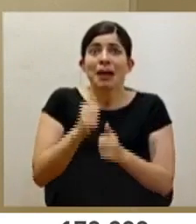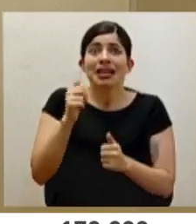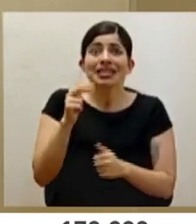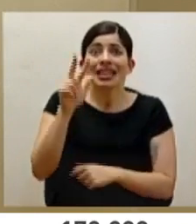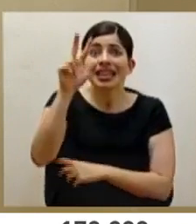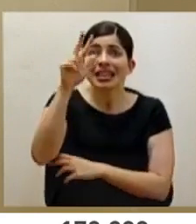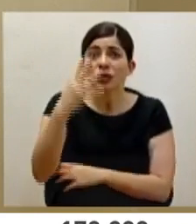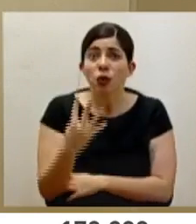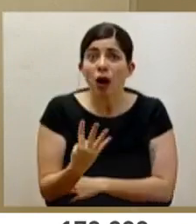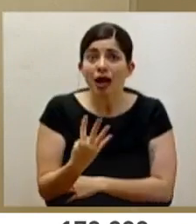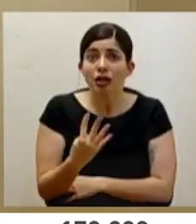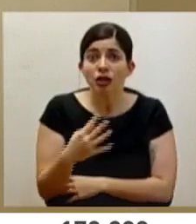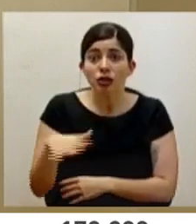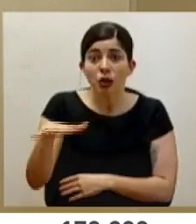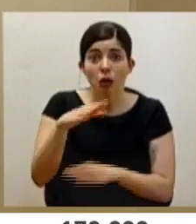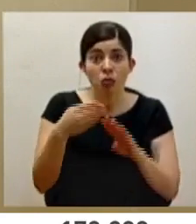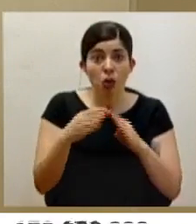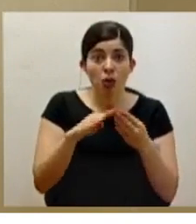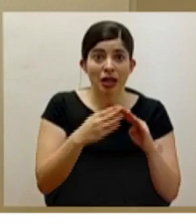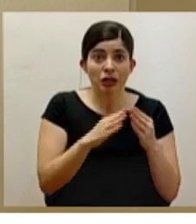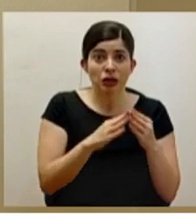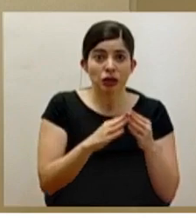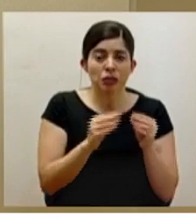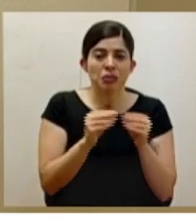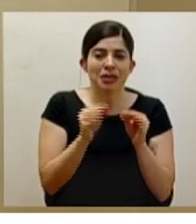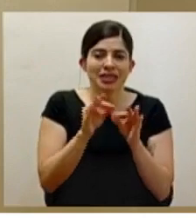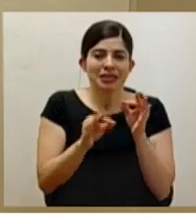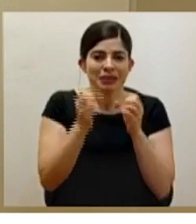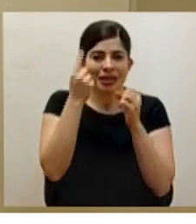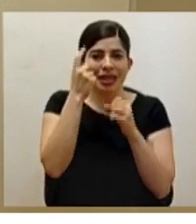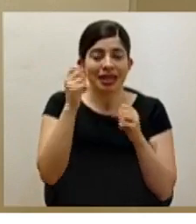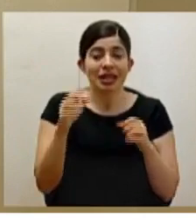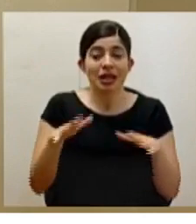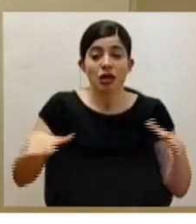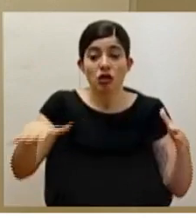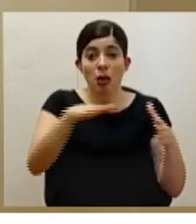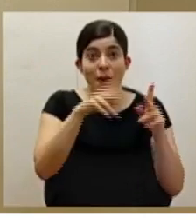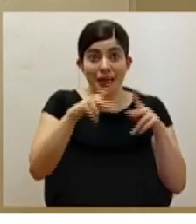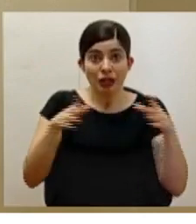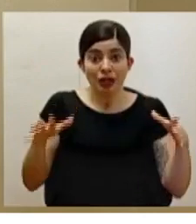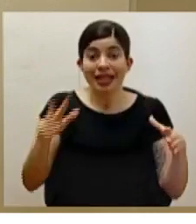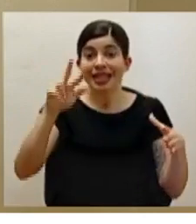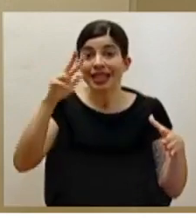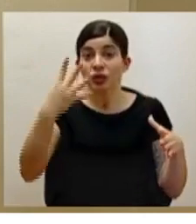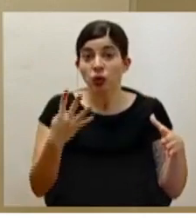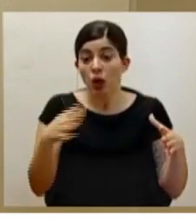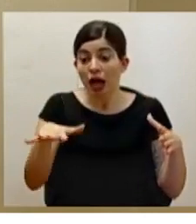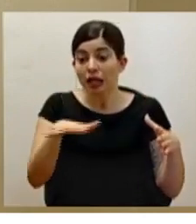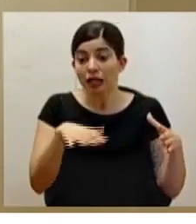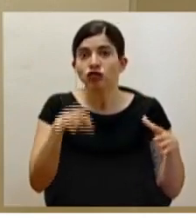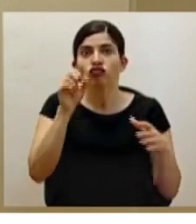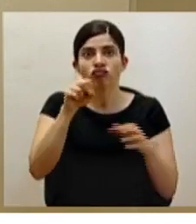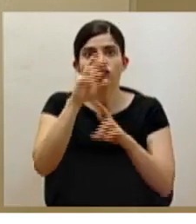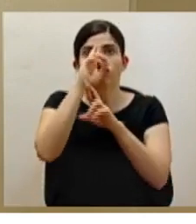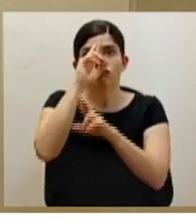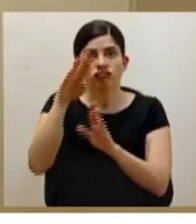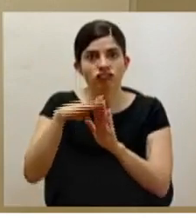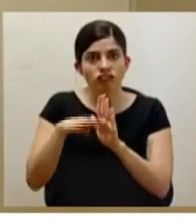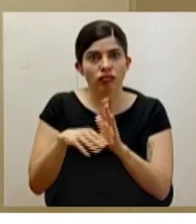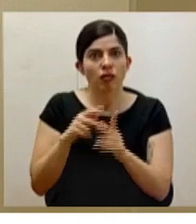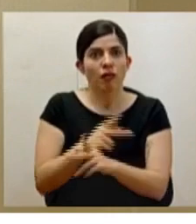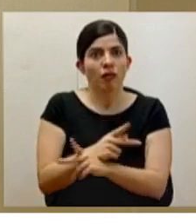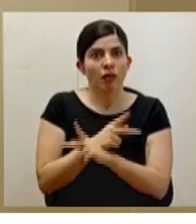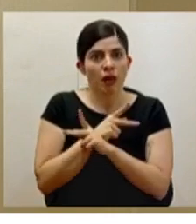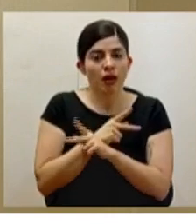tres cuartas partes de la población, para hablar en términos muy sencillos, cumplen las medidas de prevención y de protección.